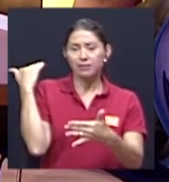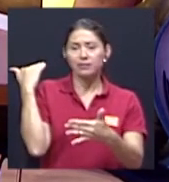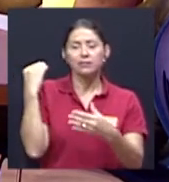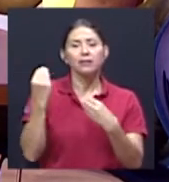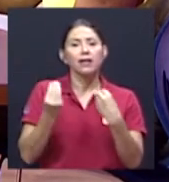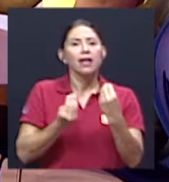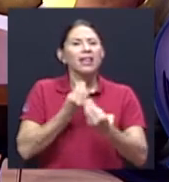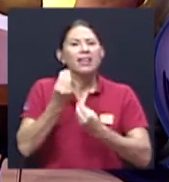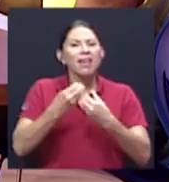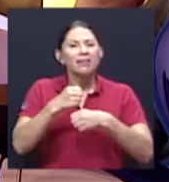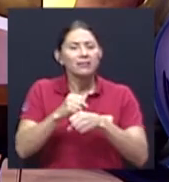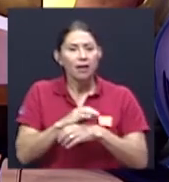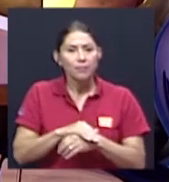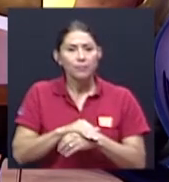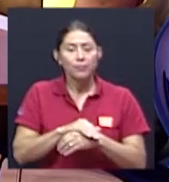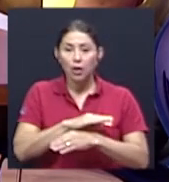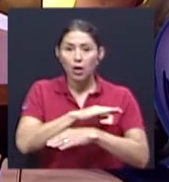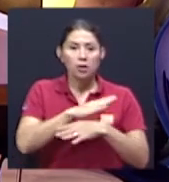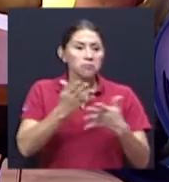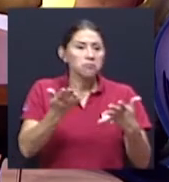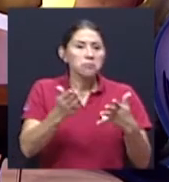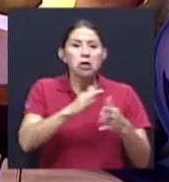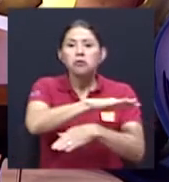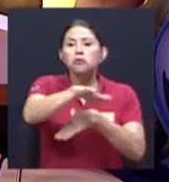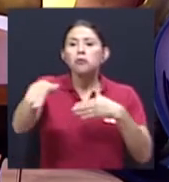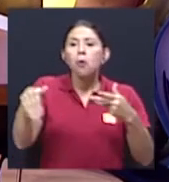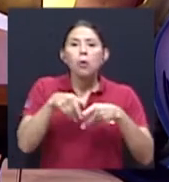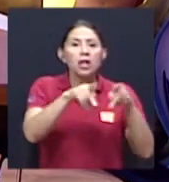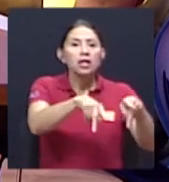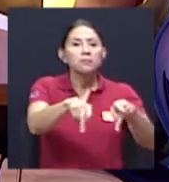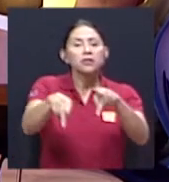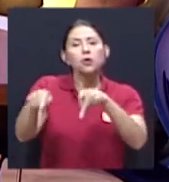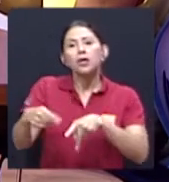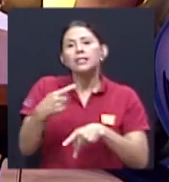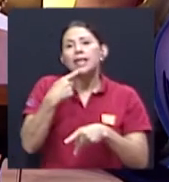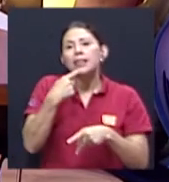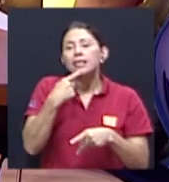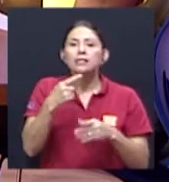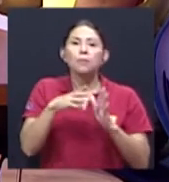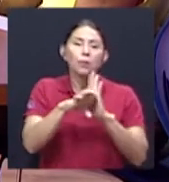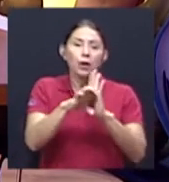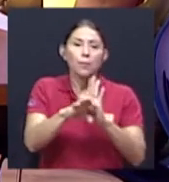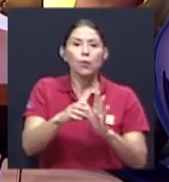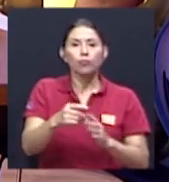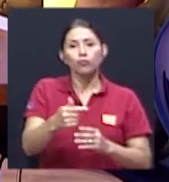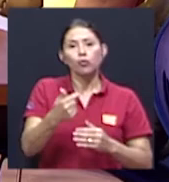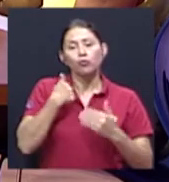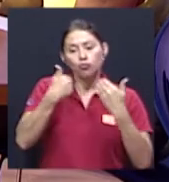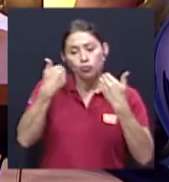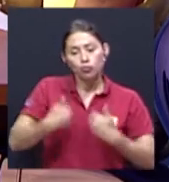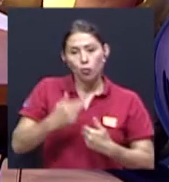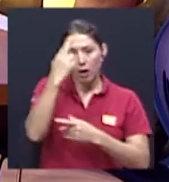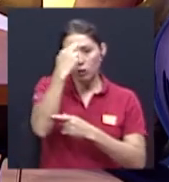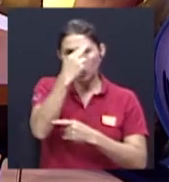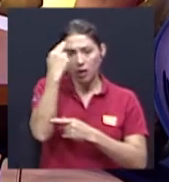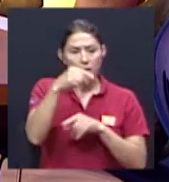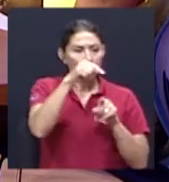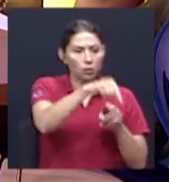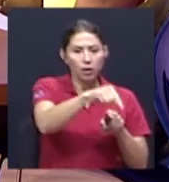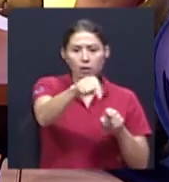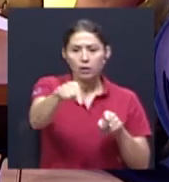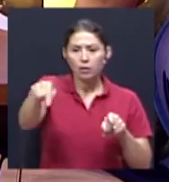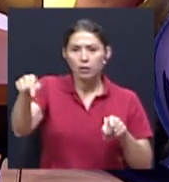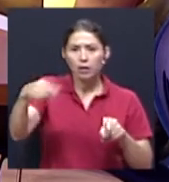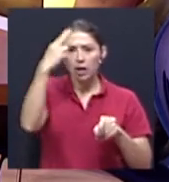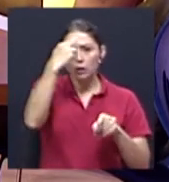era meter a todas las personas que confesaban una inscripción religiosa católica en el mismo saco, por decirlo así.